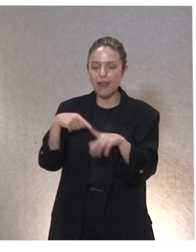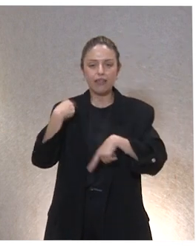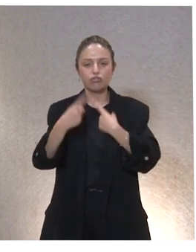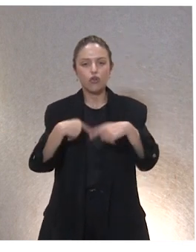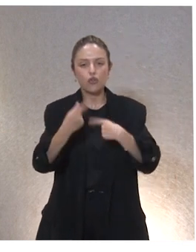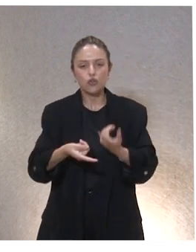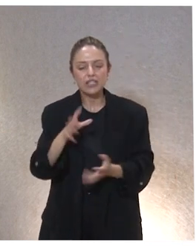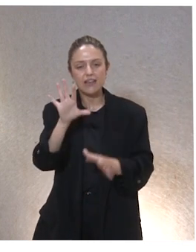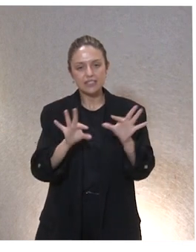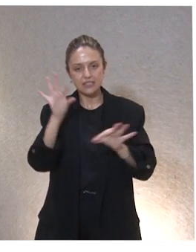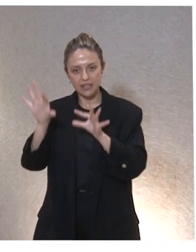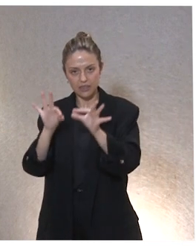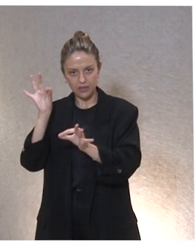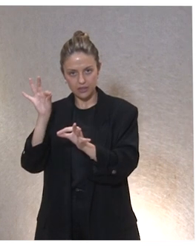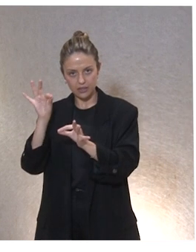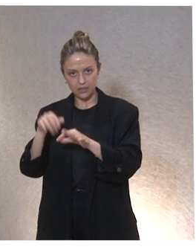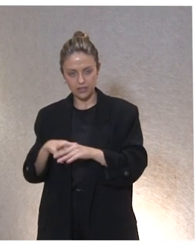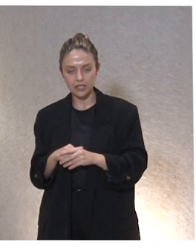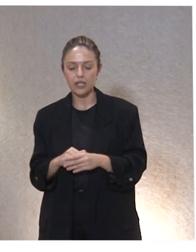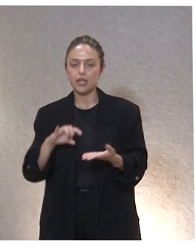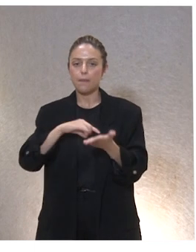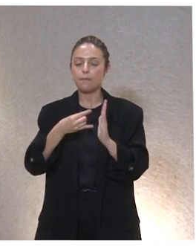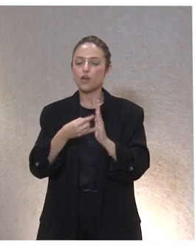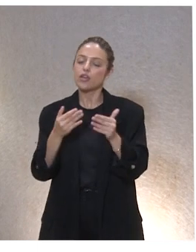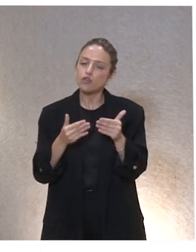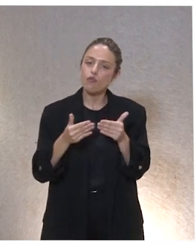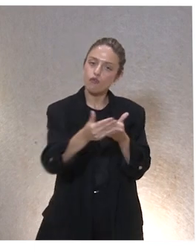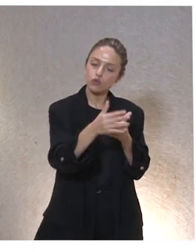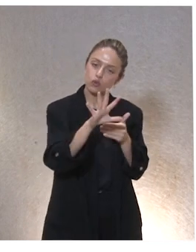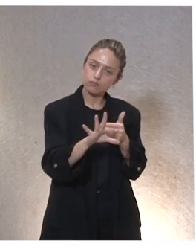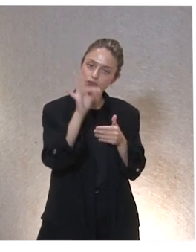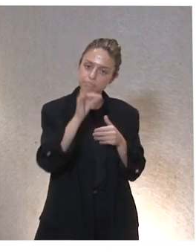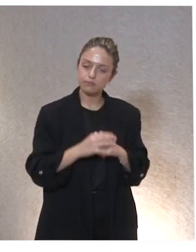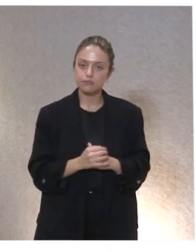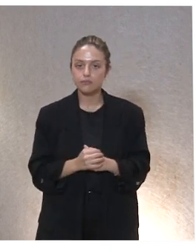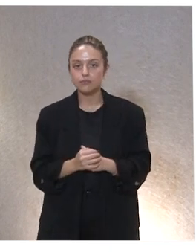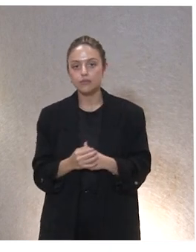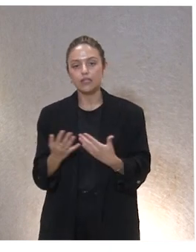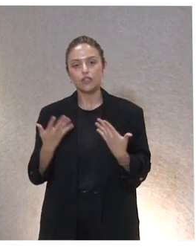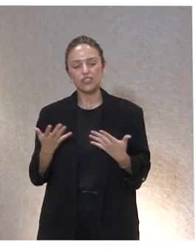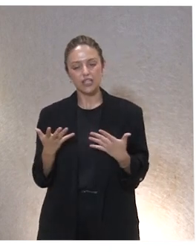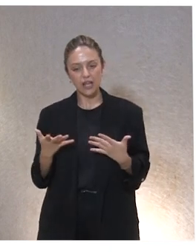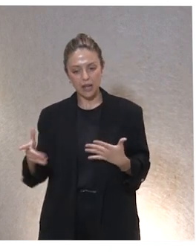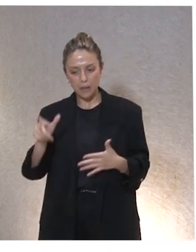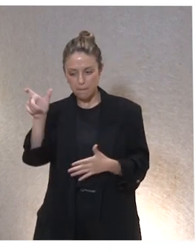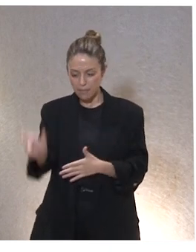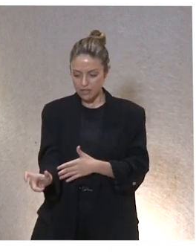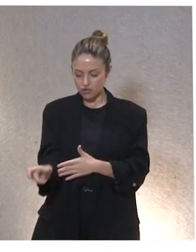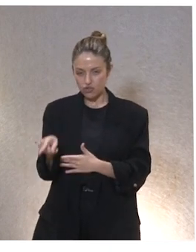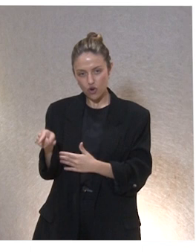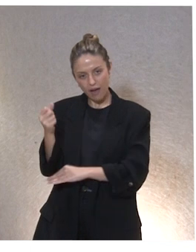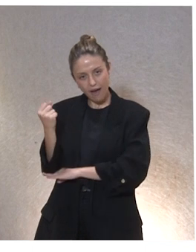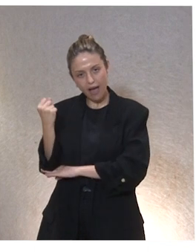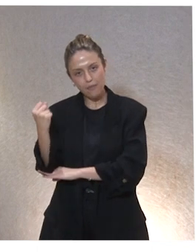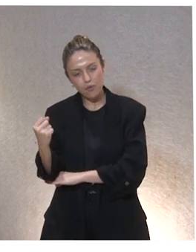sus elecciones y como no sus proyectos de futuro con lo cual estamos hablando del poder de la persona de la persona a que le damos